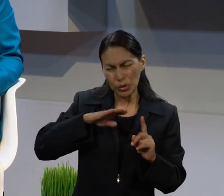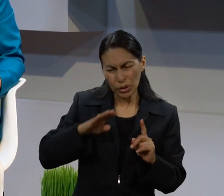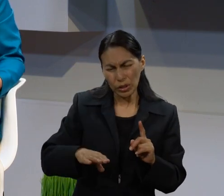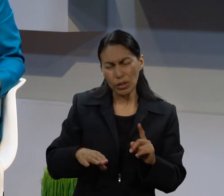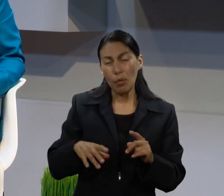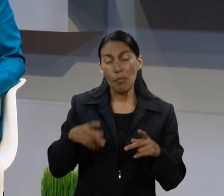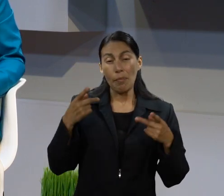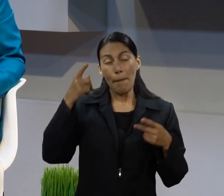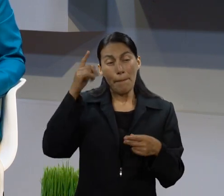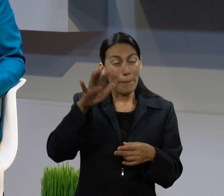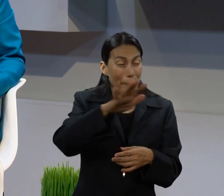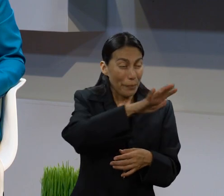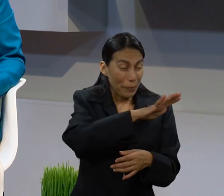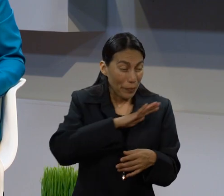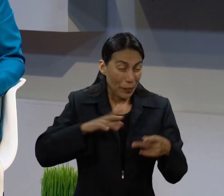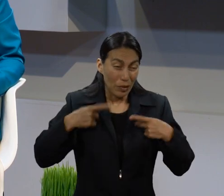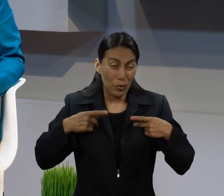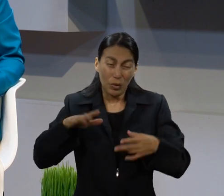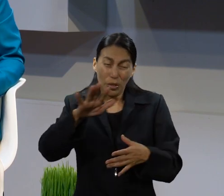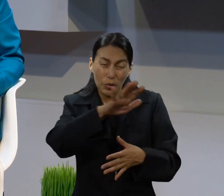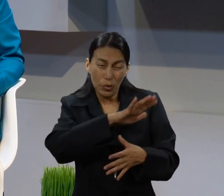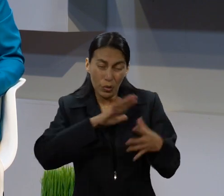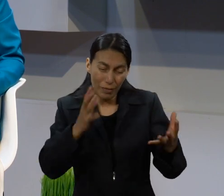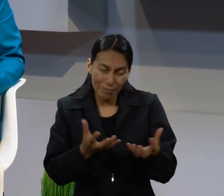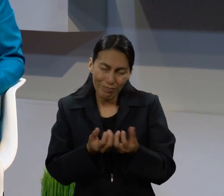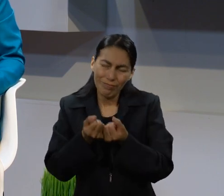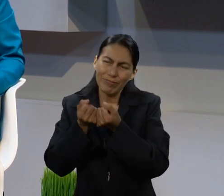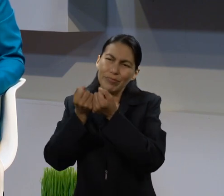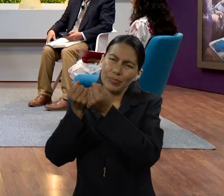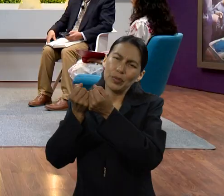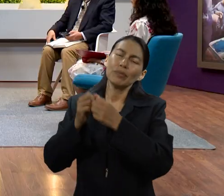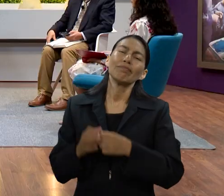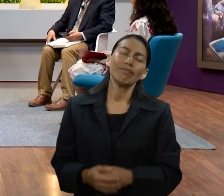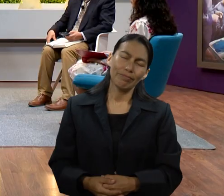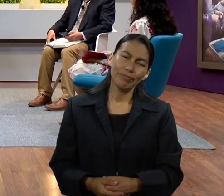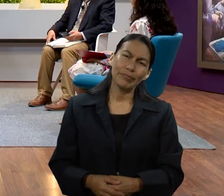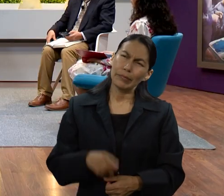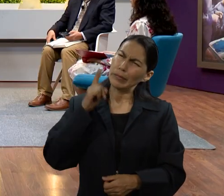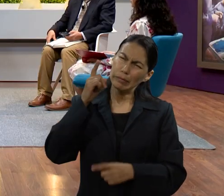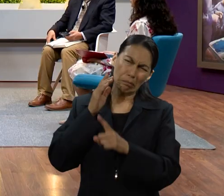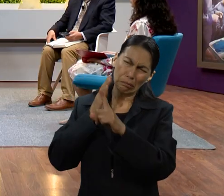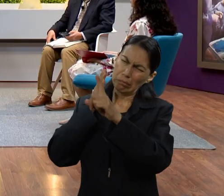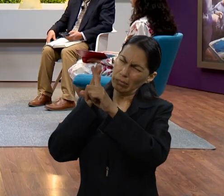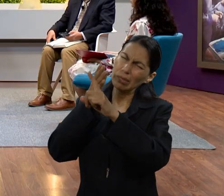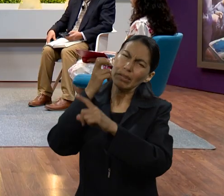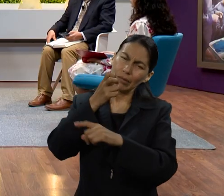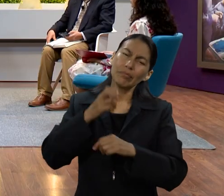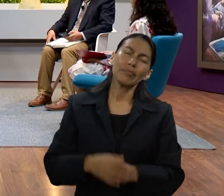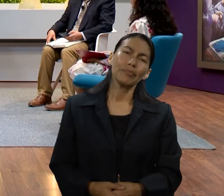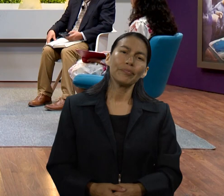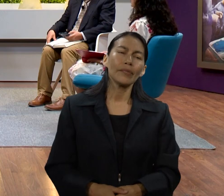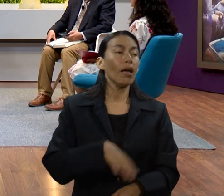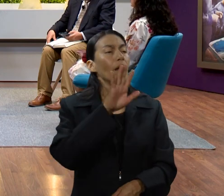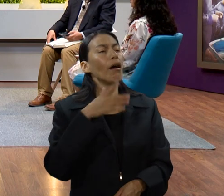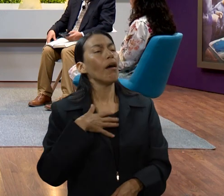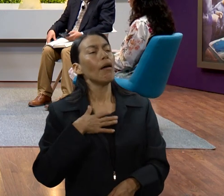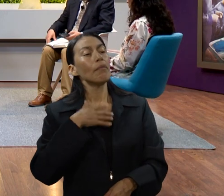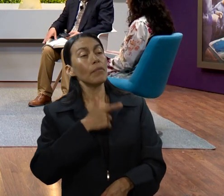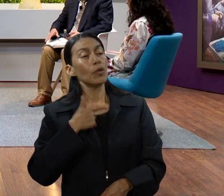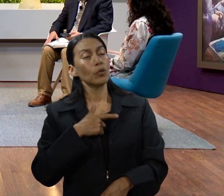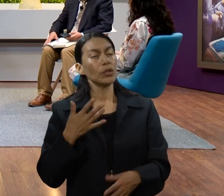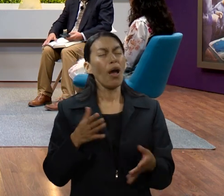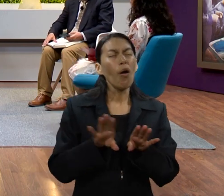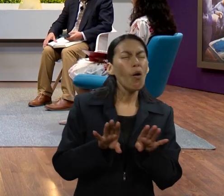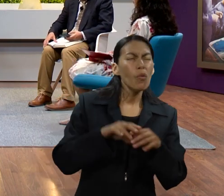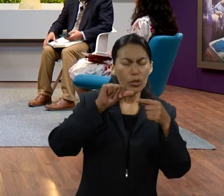doliente, esta raza caída, pero objeto de su mayor consideración, de su tierno amor. Algo que me gusta